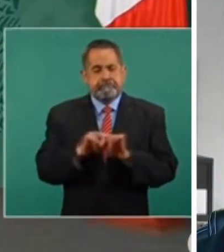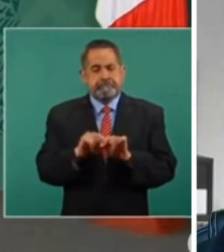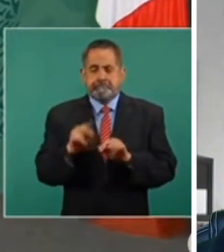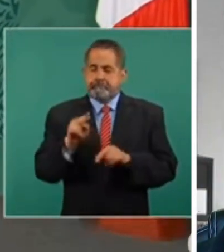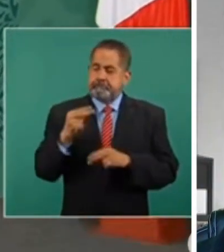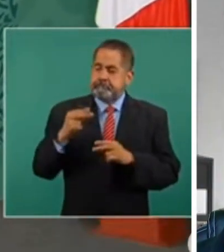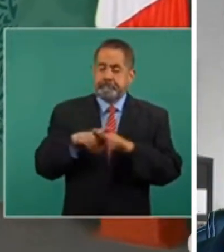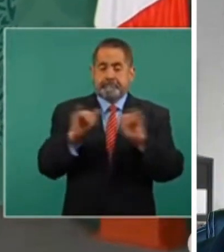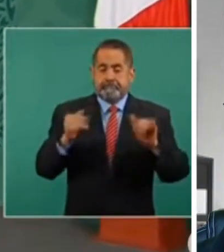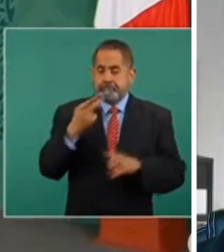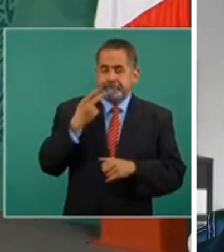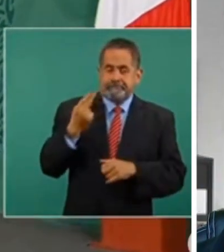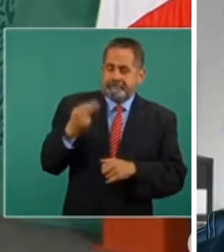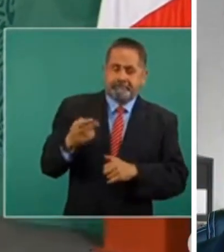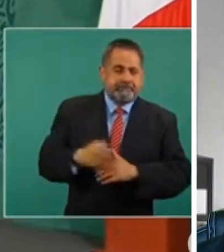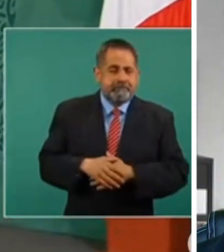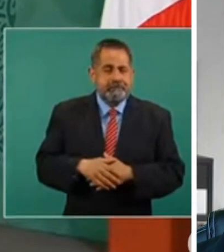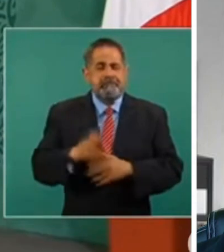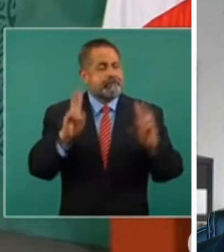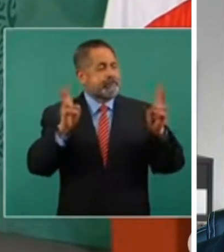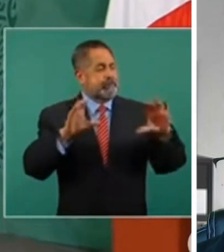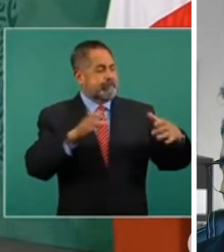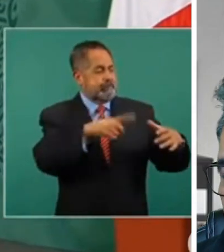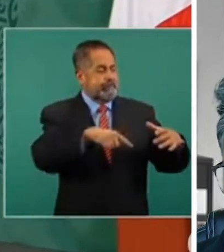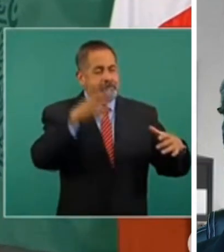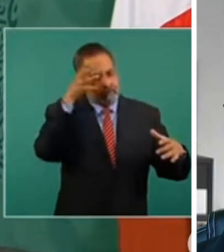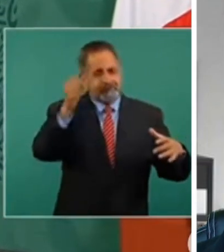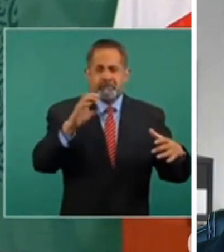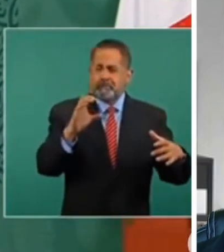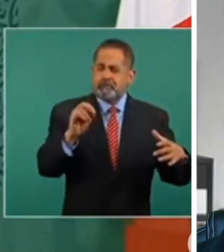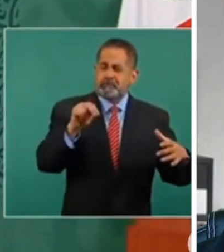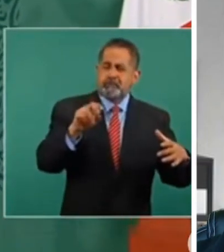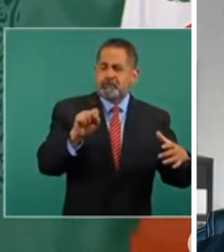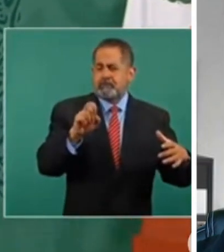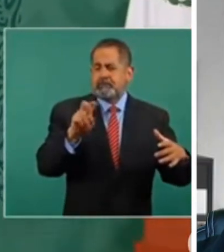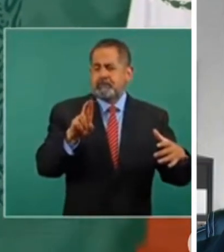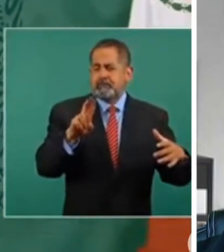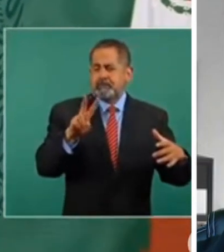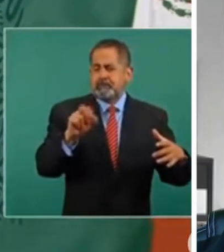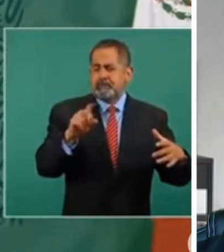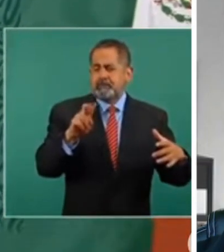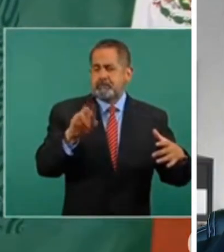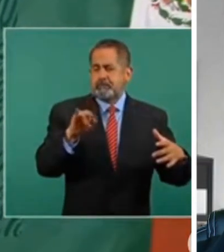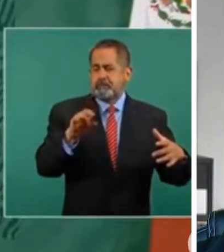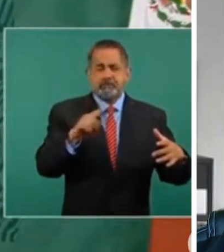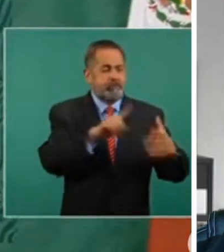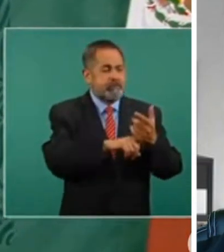Hablo del conservadurismo, porque además el conservadurismo no tiene partido, sea